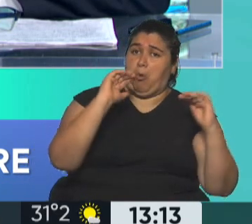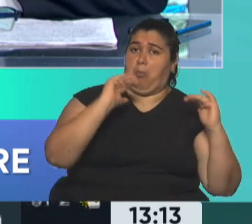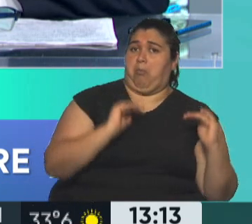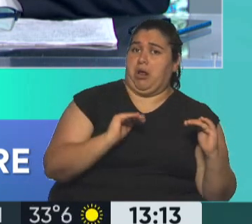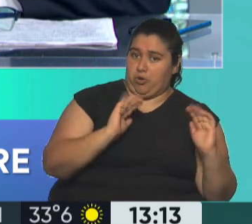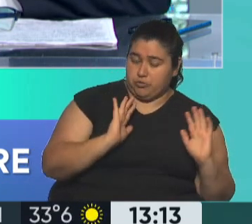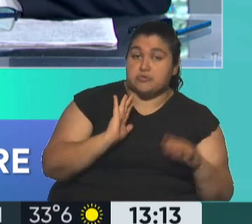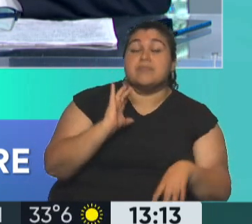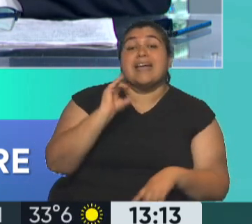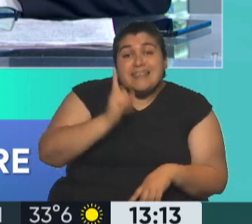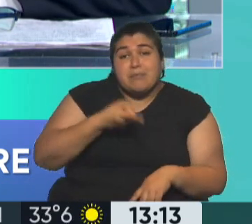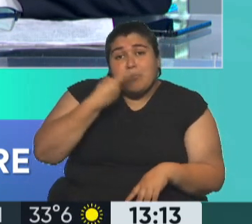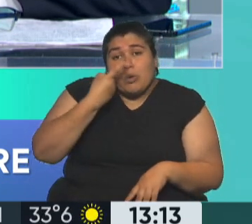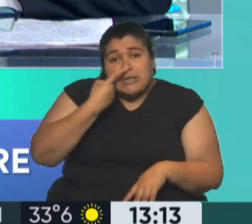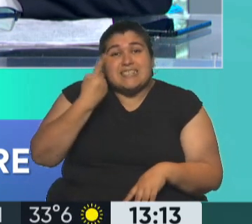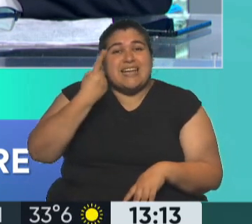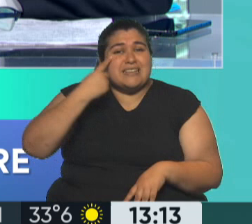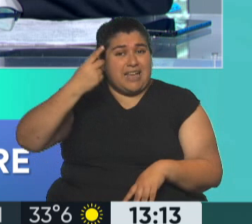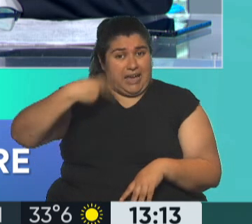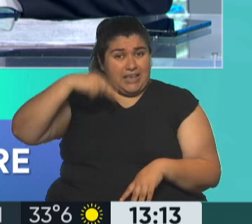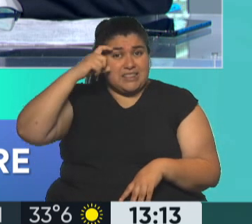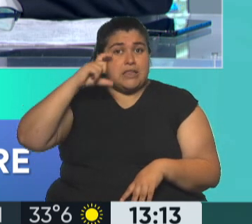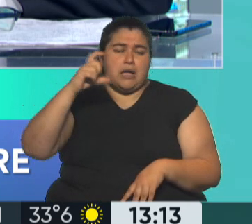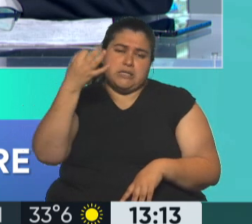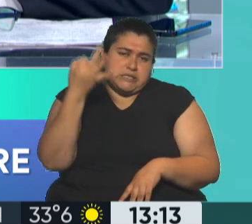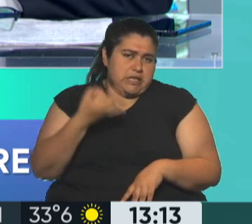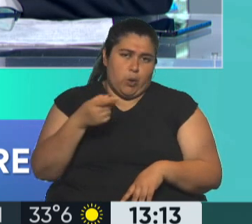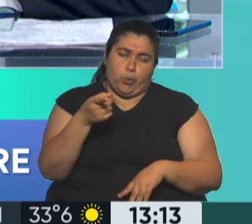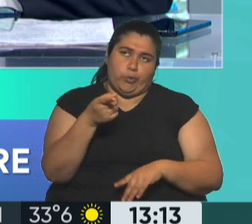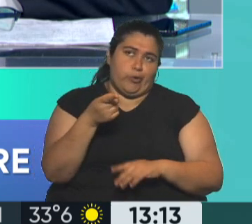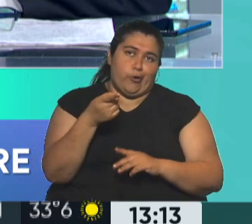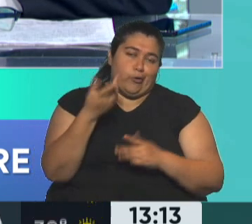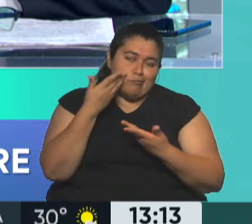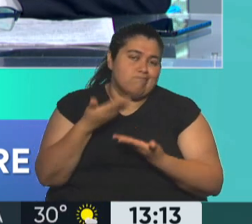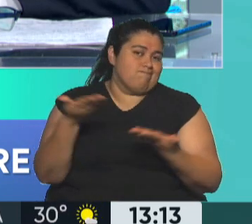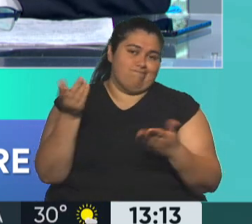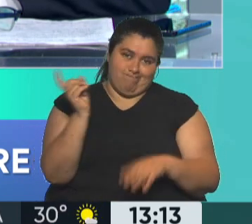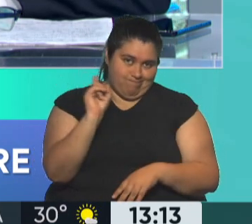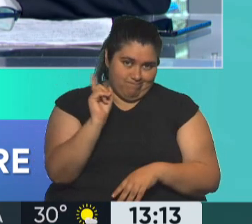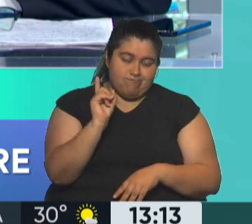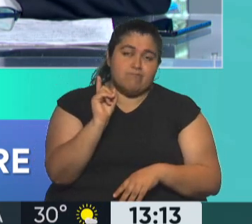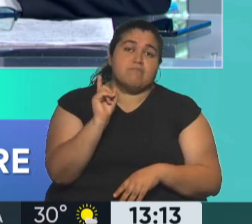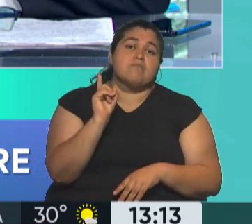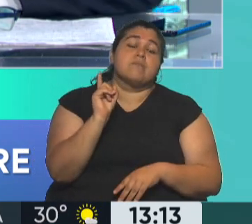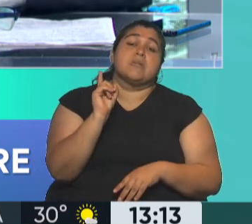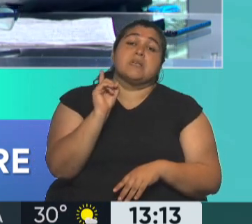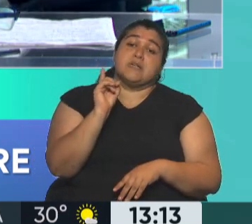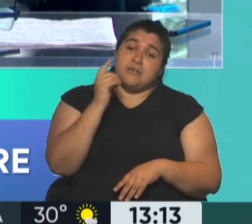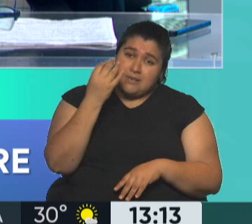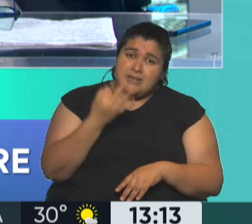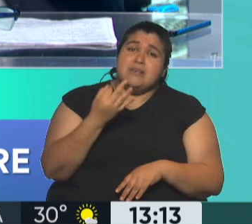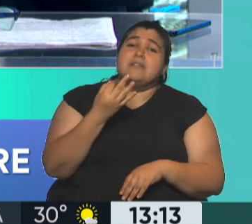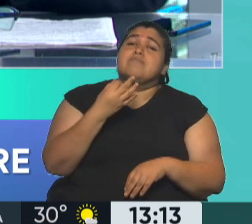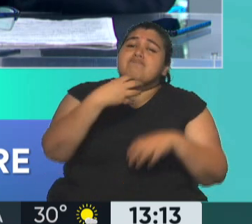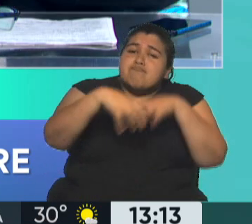interesante, que esto el INDEC probablemente no lo vaya a exponer, a explicitar, pero sí se da en los estudios